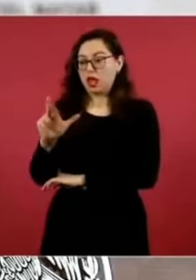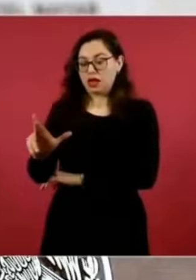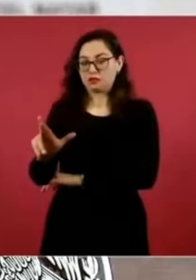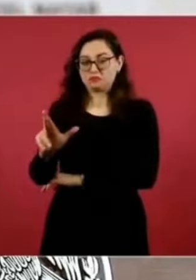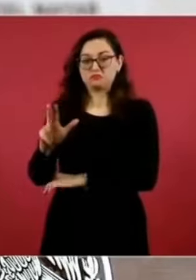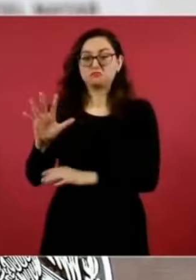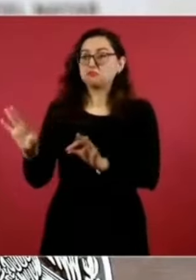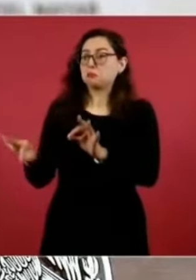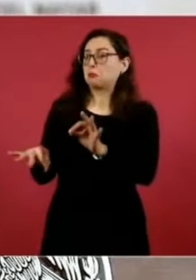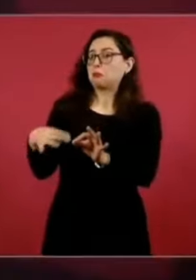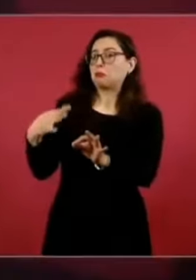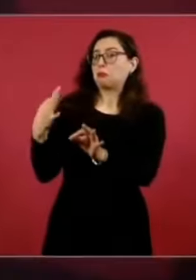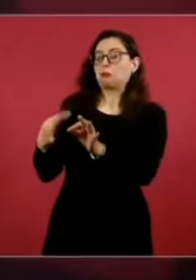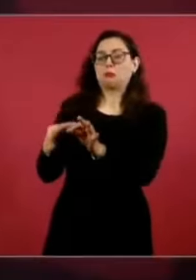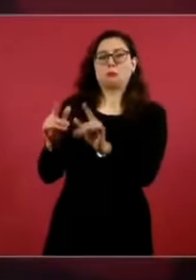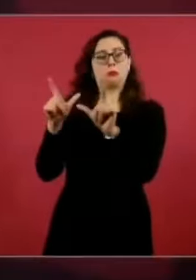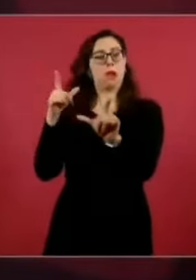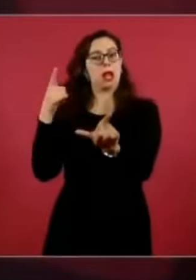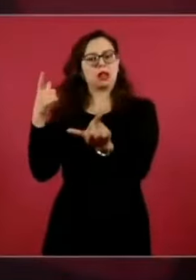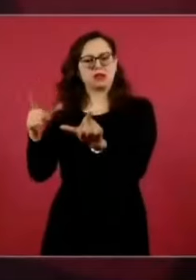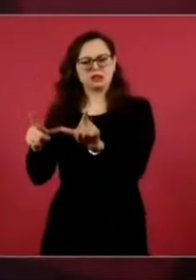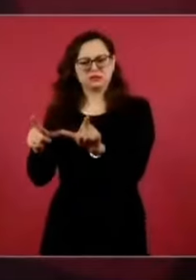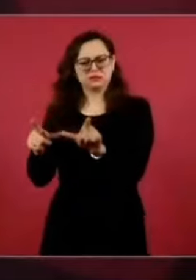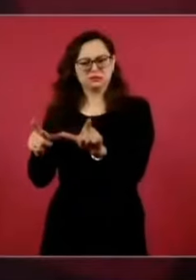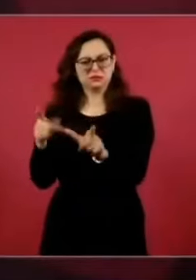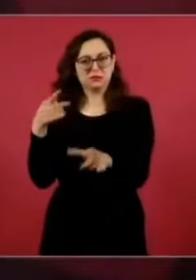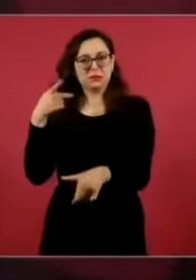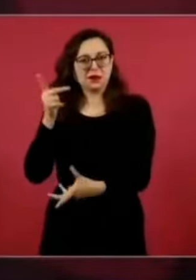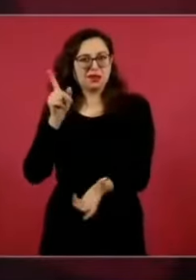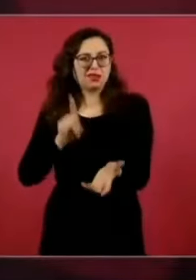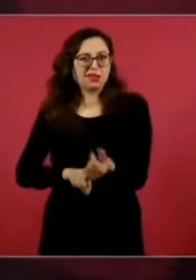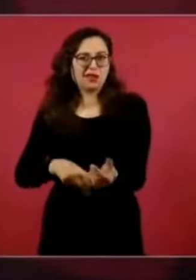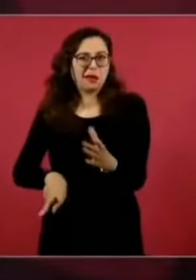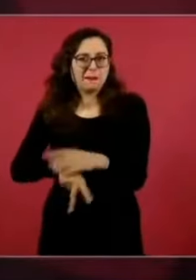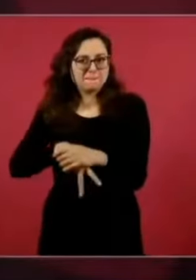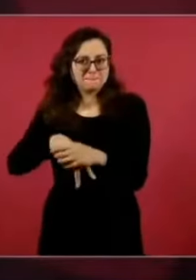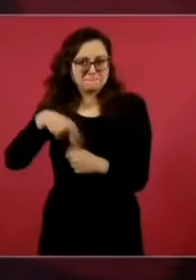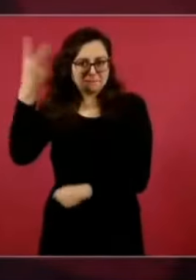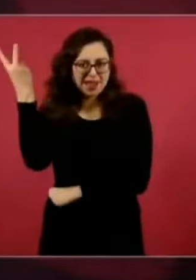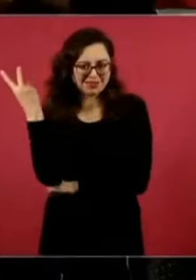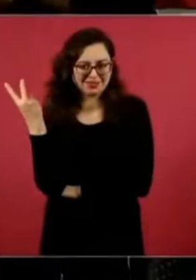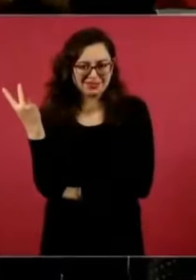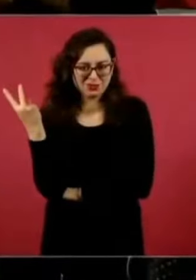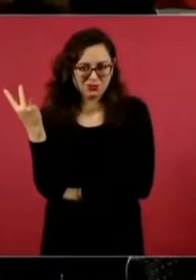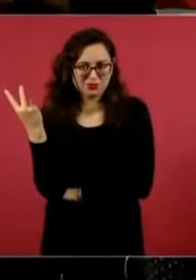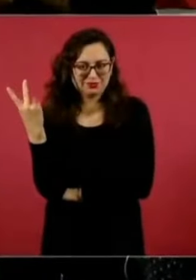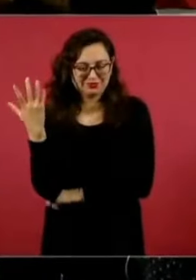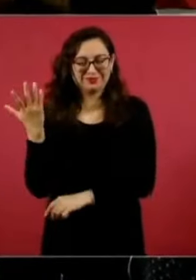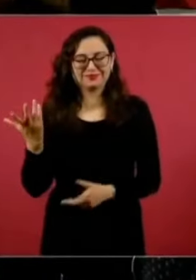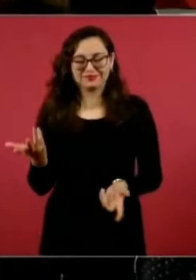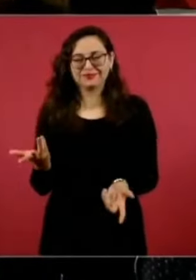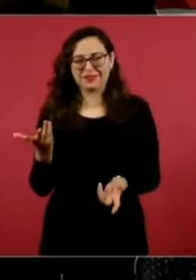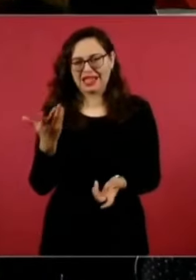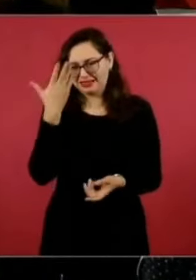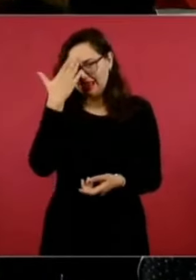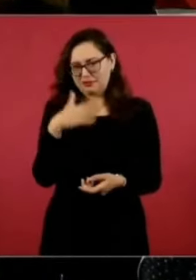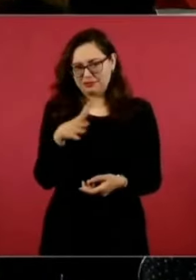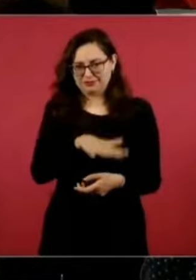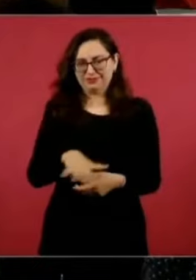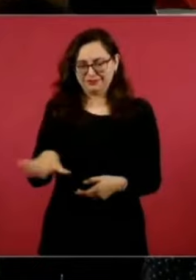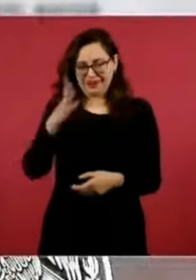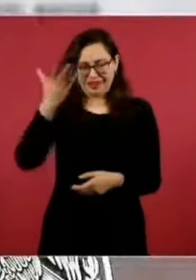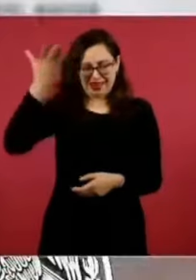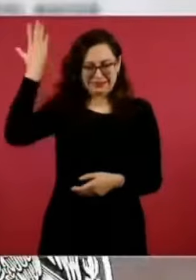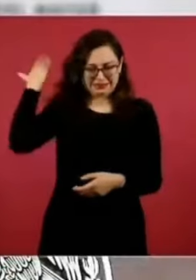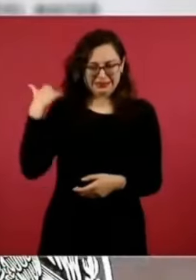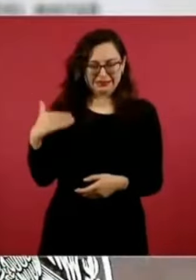y el vestíbulo, pero no estaba concluido, no tenía equipo, no estaba en operación. Y está en un